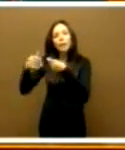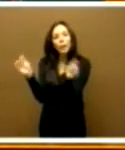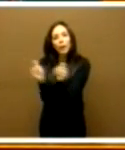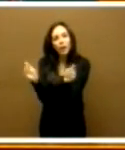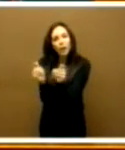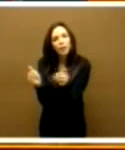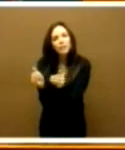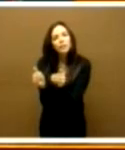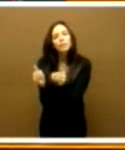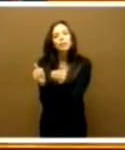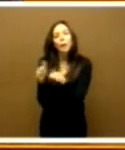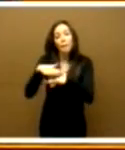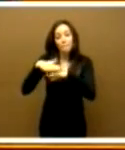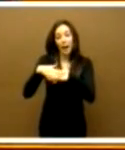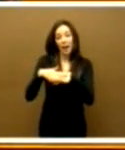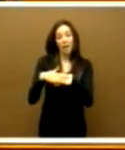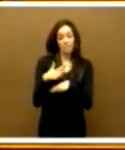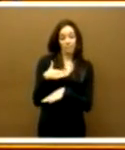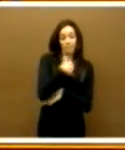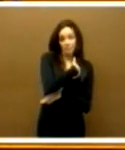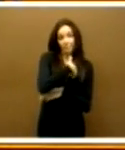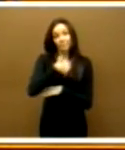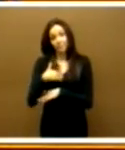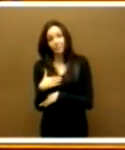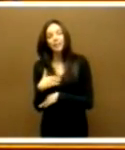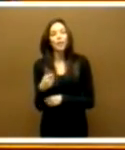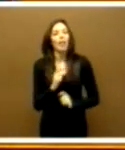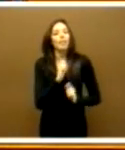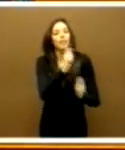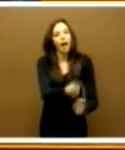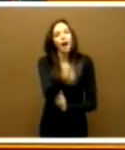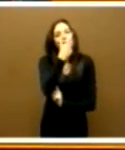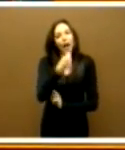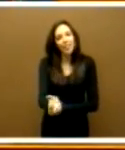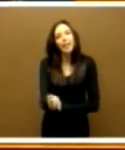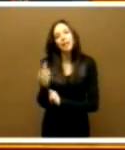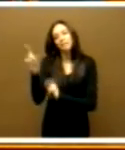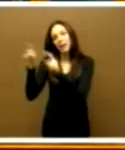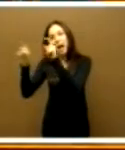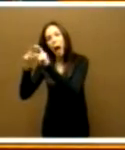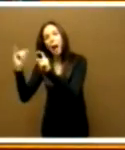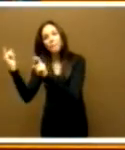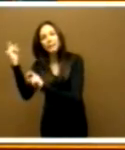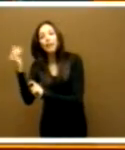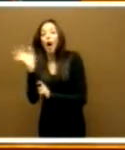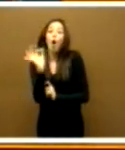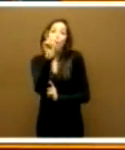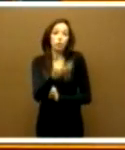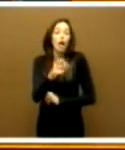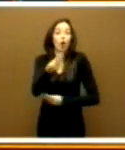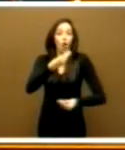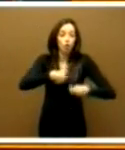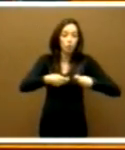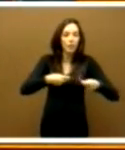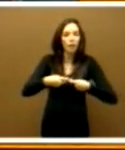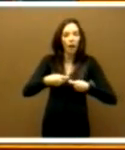artesanía, de modo que se facilite la conciliación a los agentes implicados, personas empresarias y personas consumidoras. A mí me lo tendrá